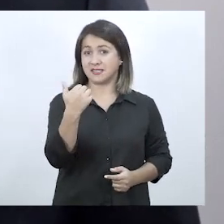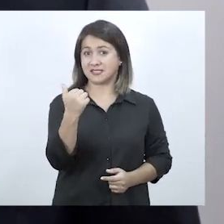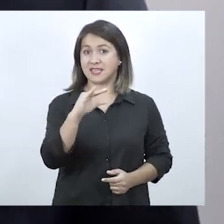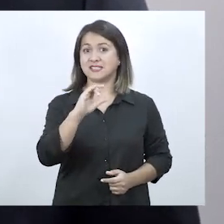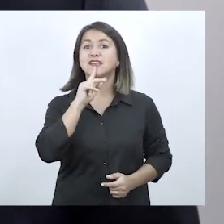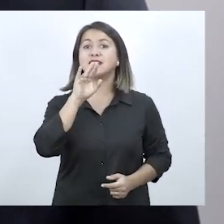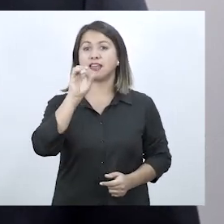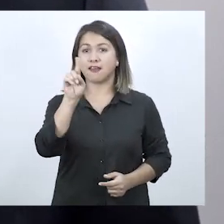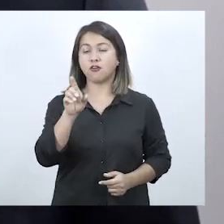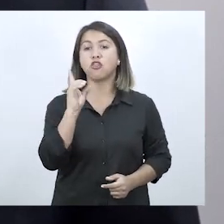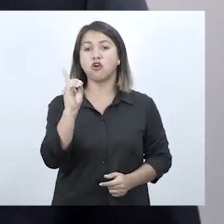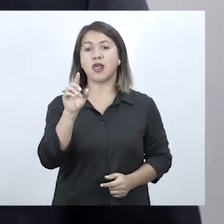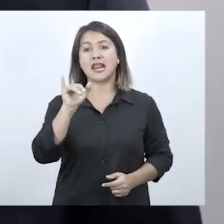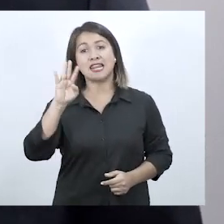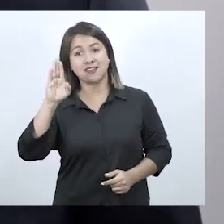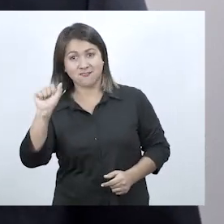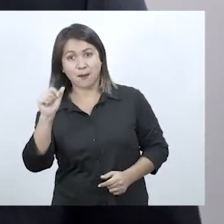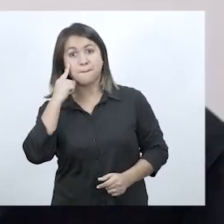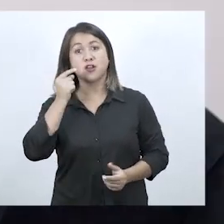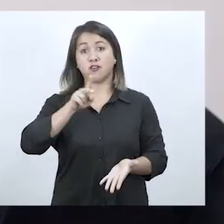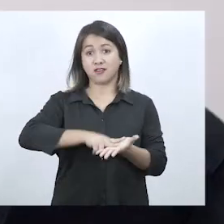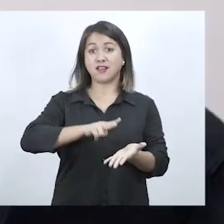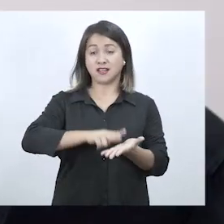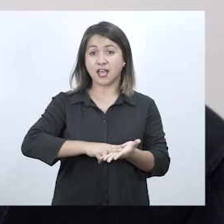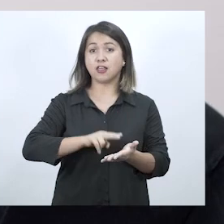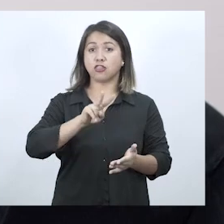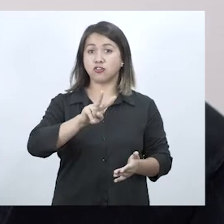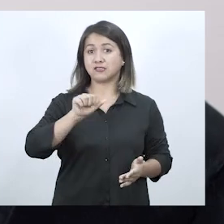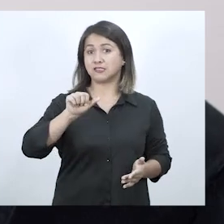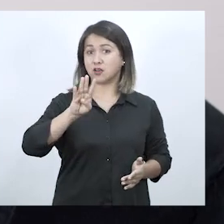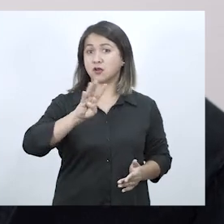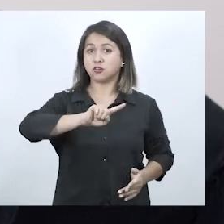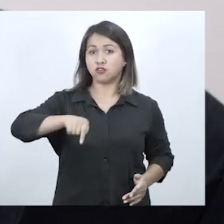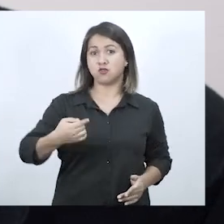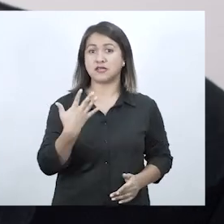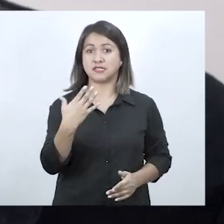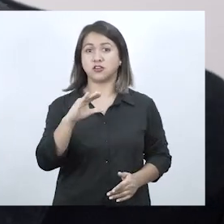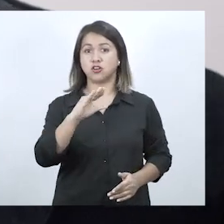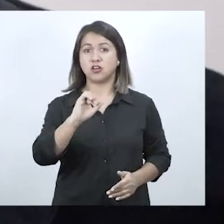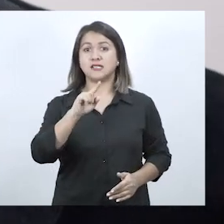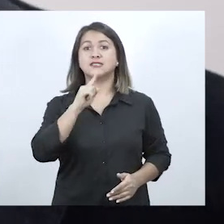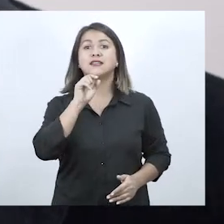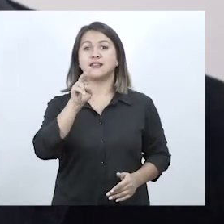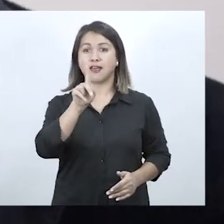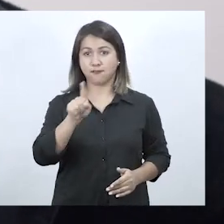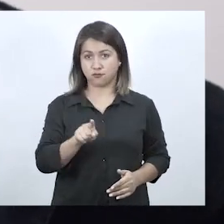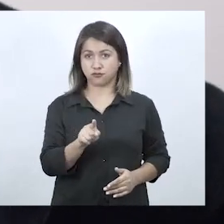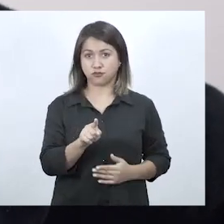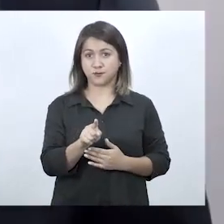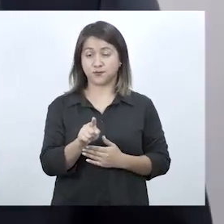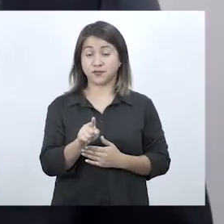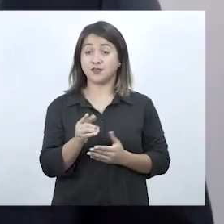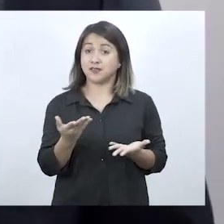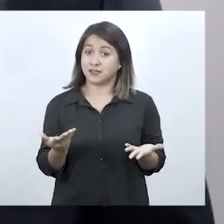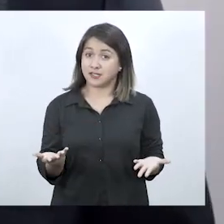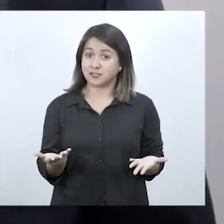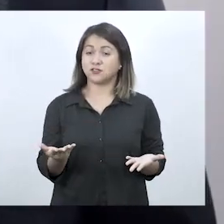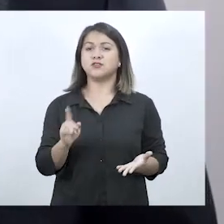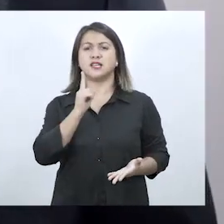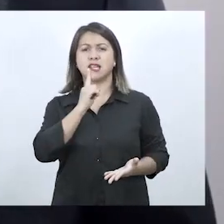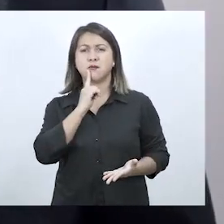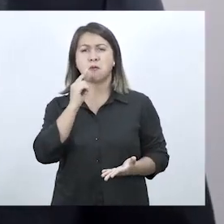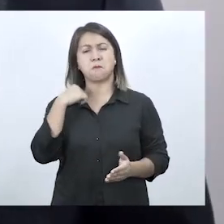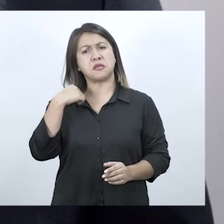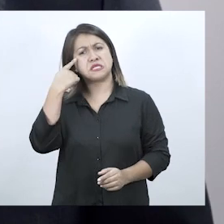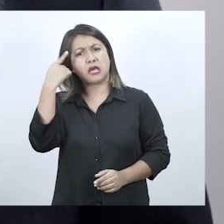226 centavos de dólar la libra y la realidad fue de 264,5 centavos. De